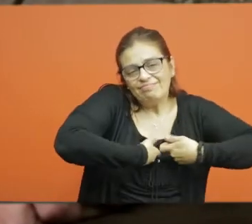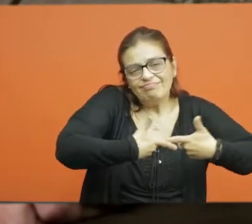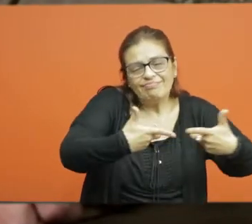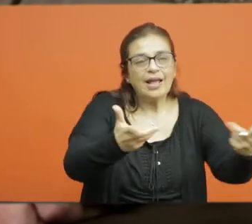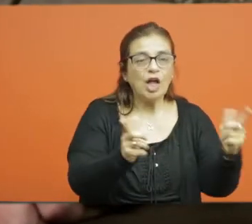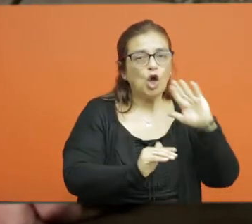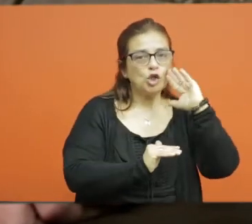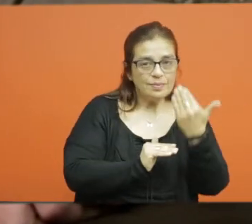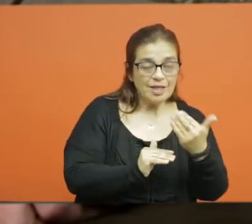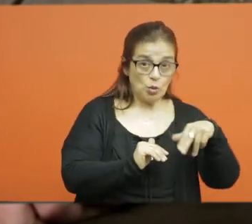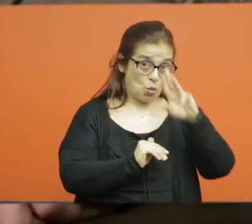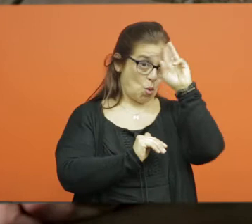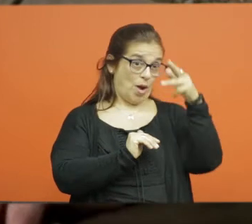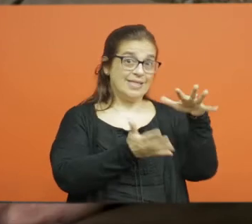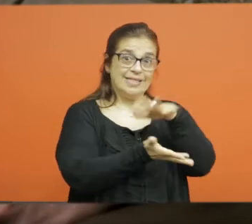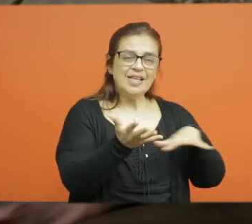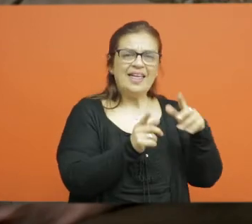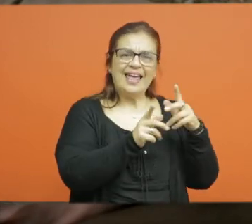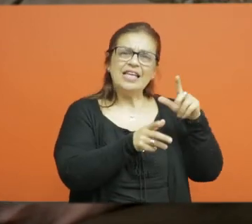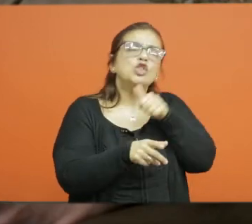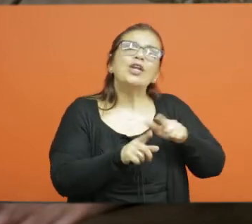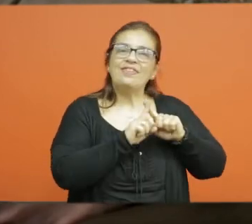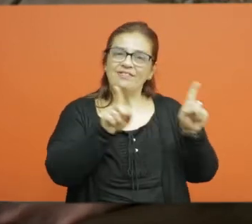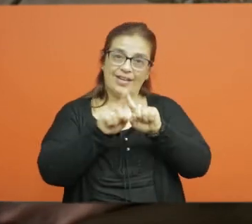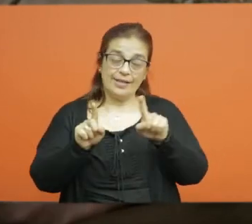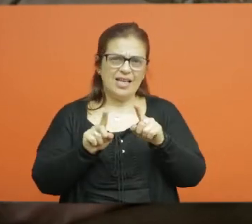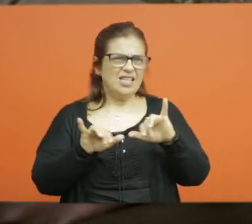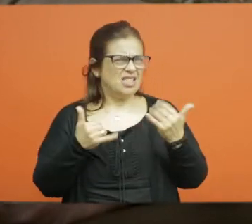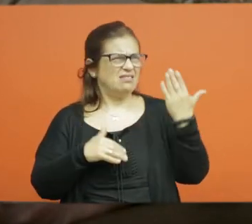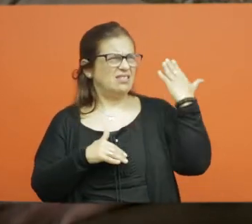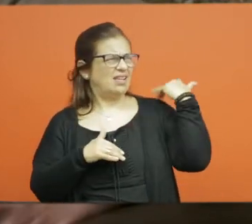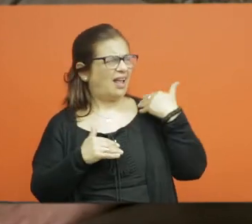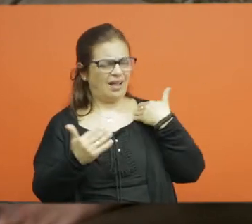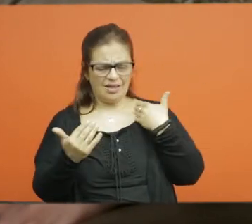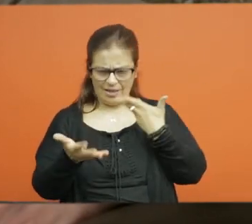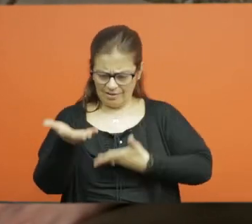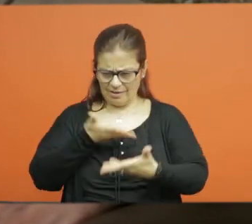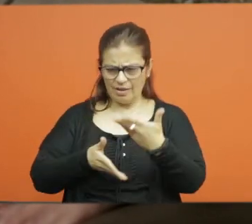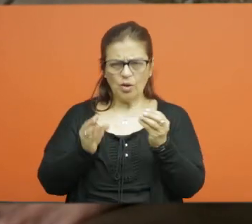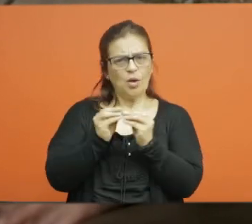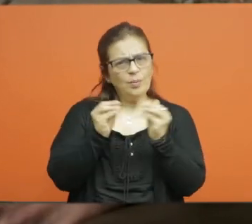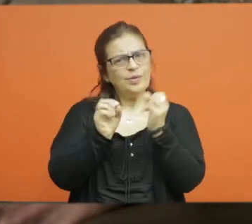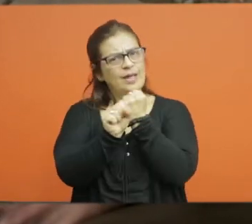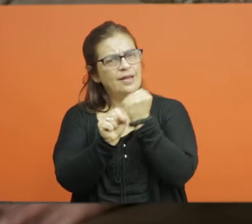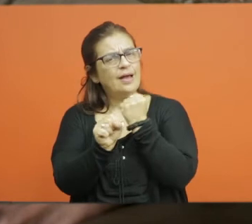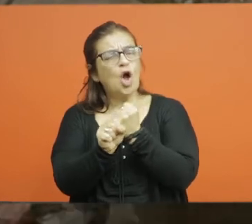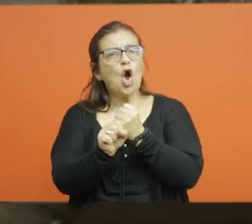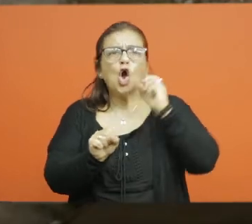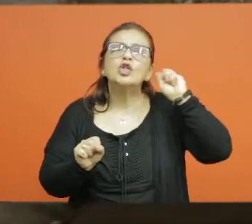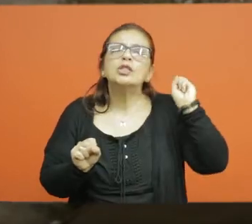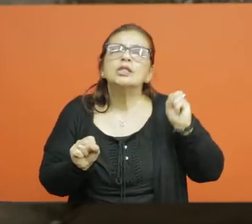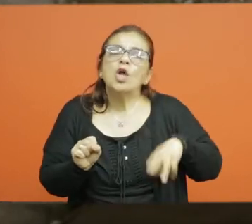tiempo trabajamos en un diálogo con una forma de concebir la educación ética a partir del concepto de cuidado.